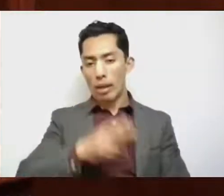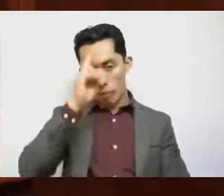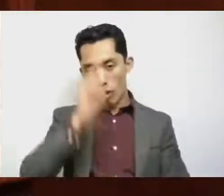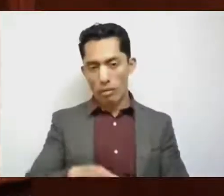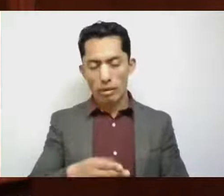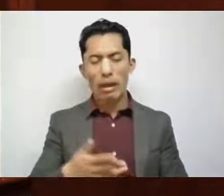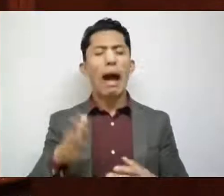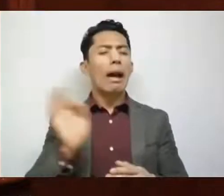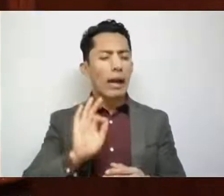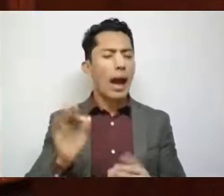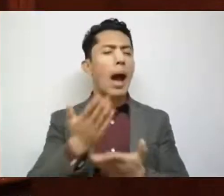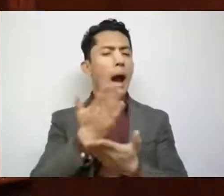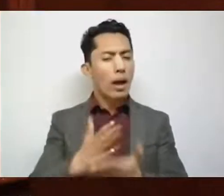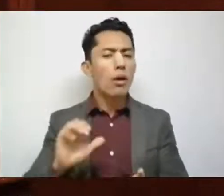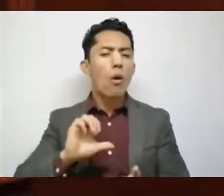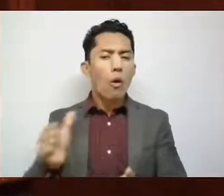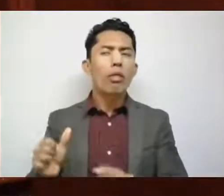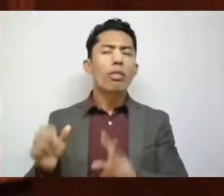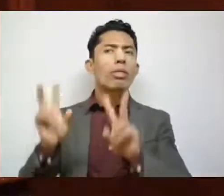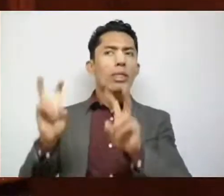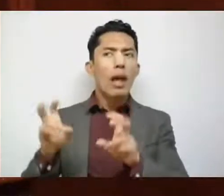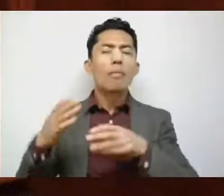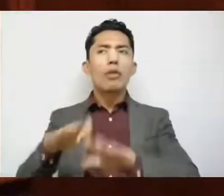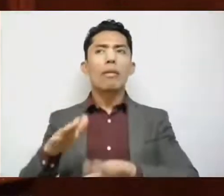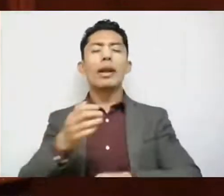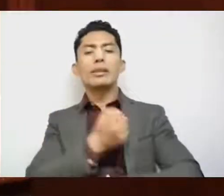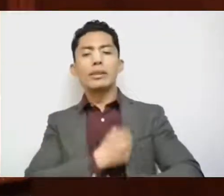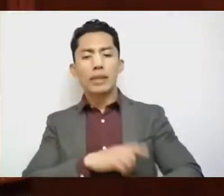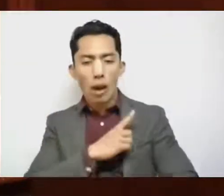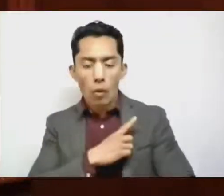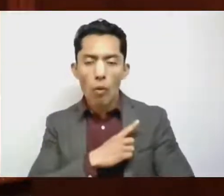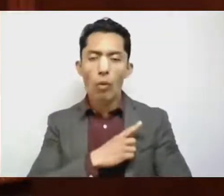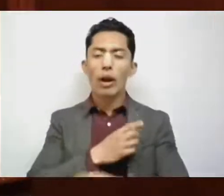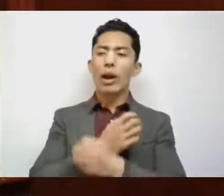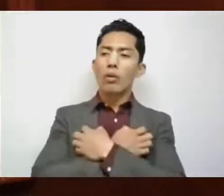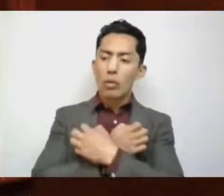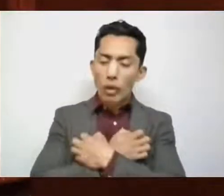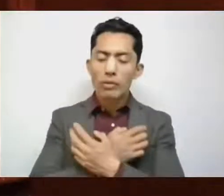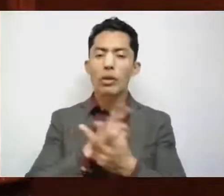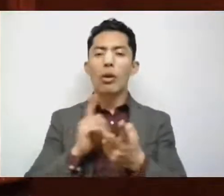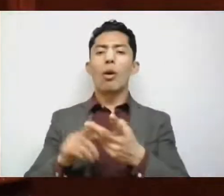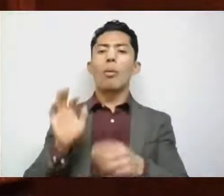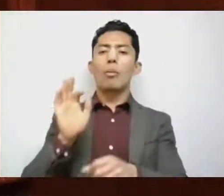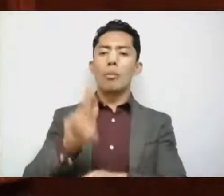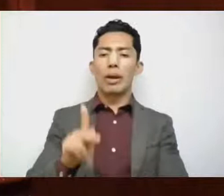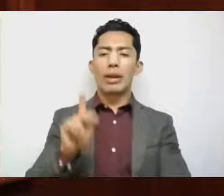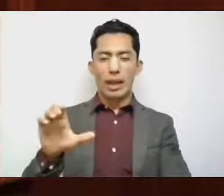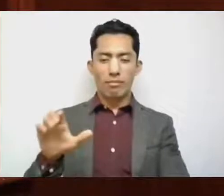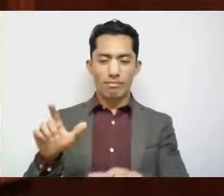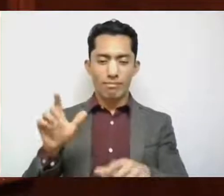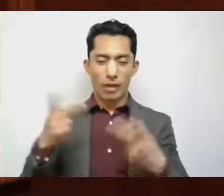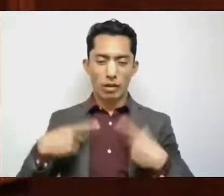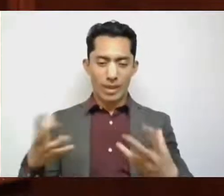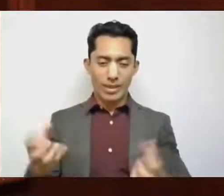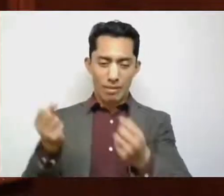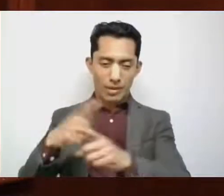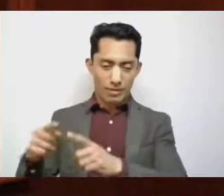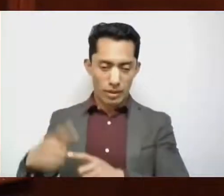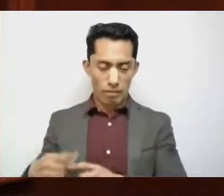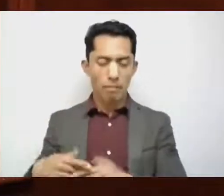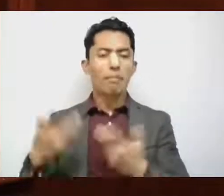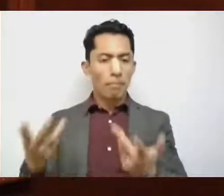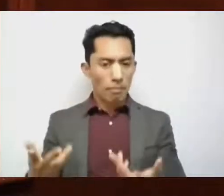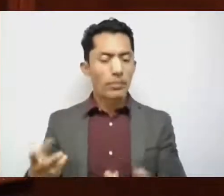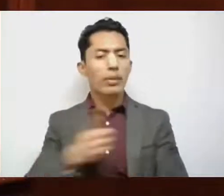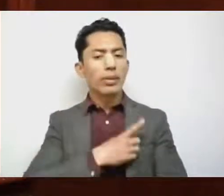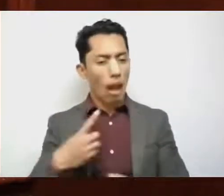relacionados con la salud, educación y protección civil, lo cual debe de ser observada de